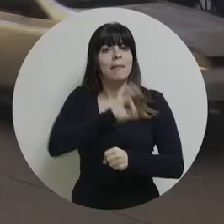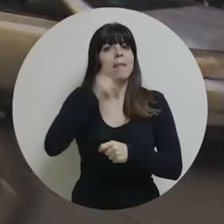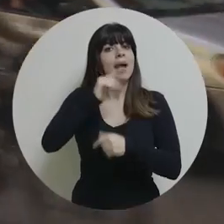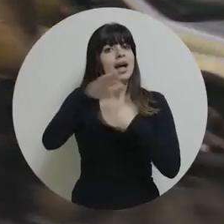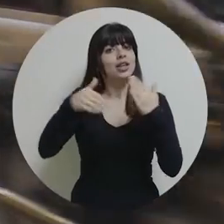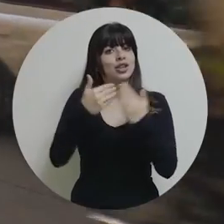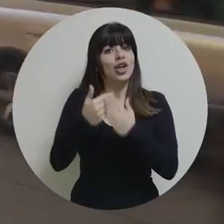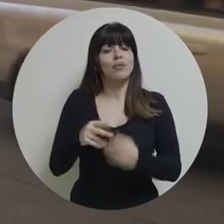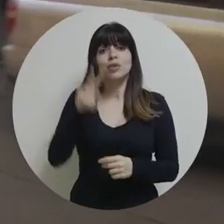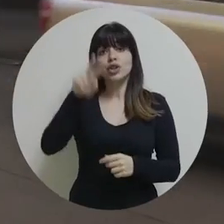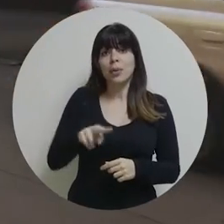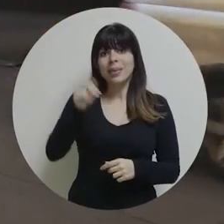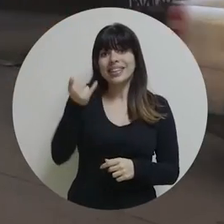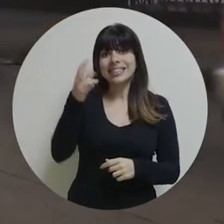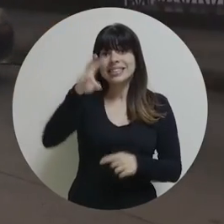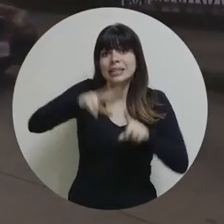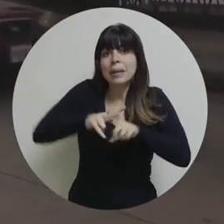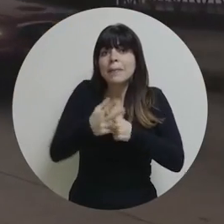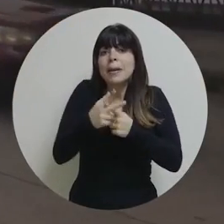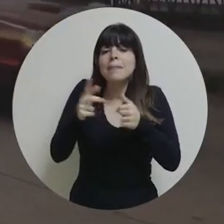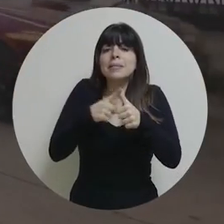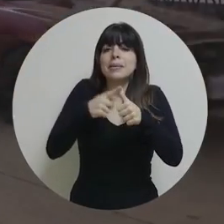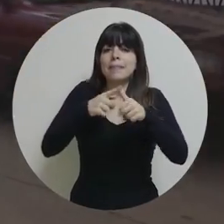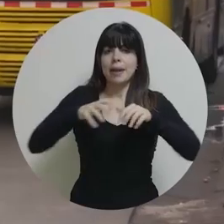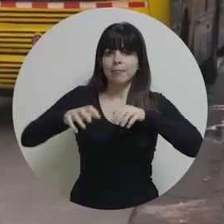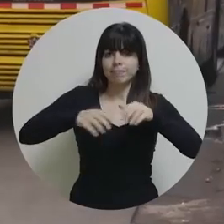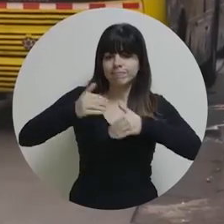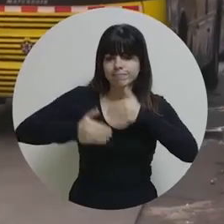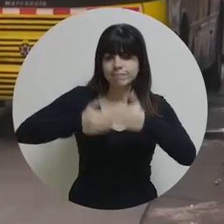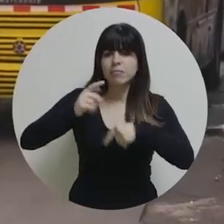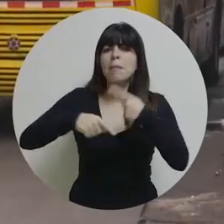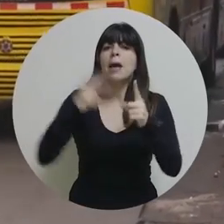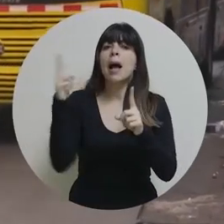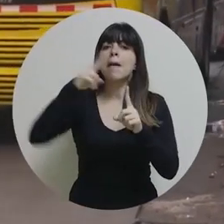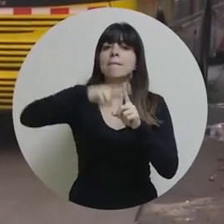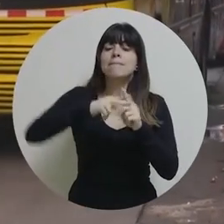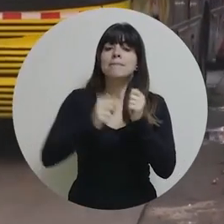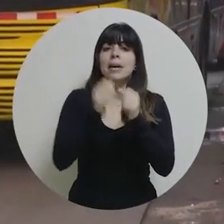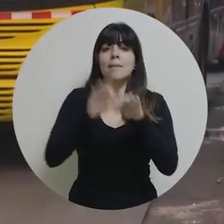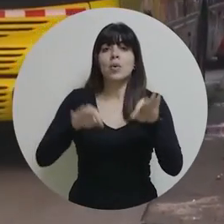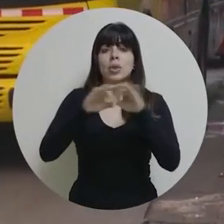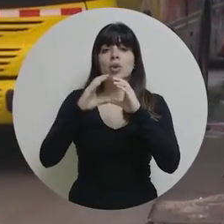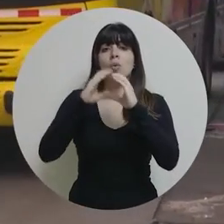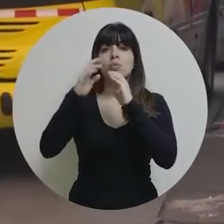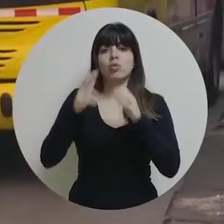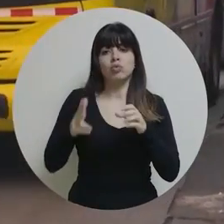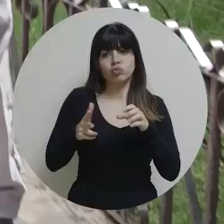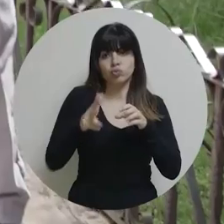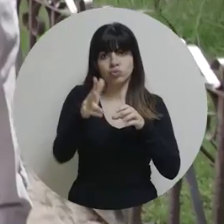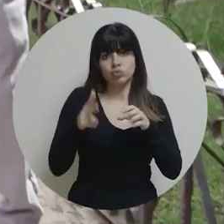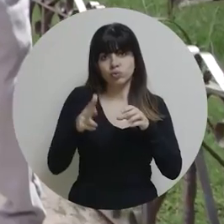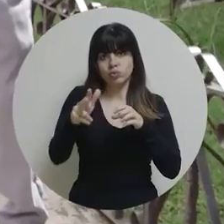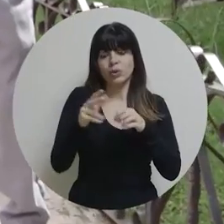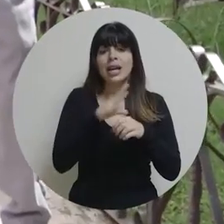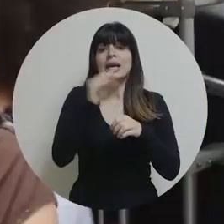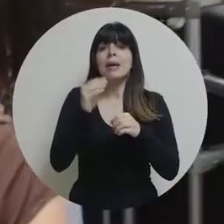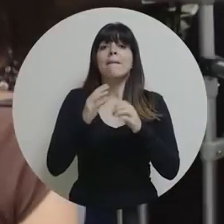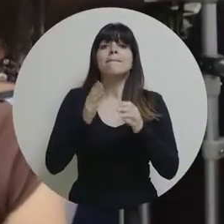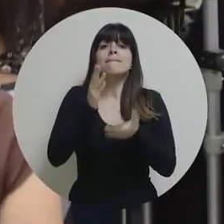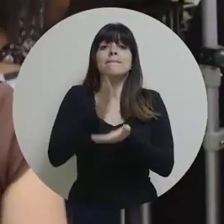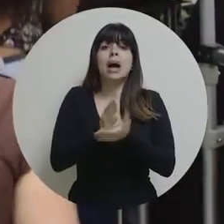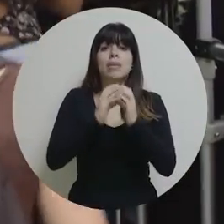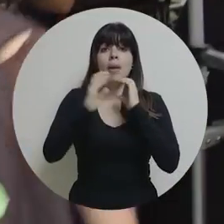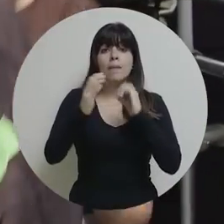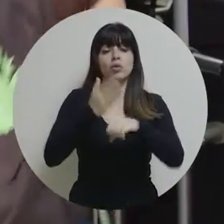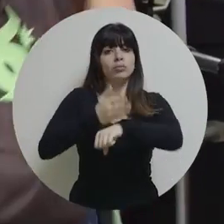a todos. En el 2017 inician las primeras acciones, implementaremos la prioridad de paso al autobús y mejoraremos la infraestructura de las